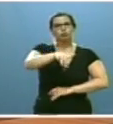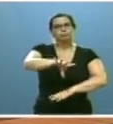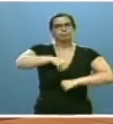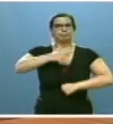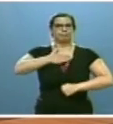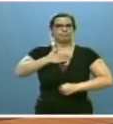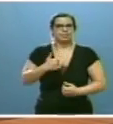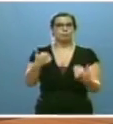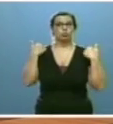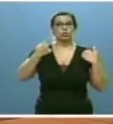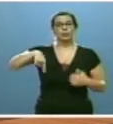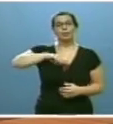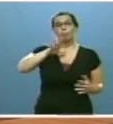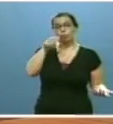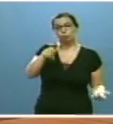Ese es, señorías,